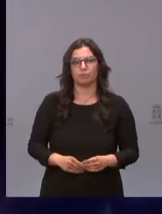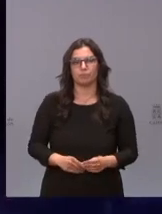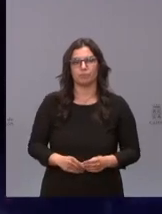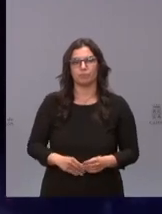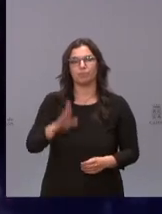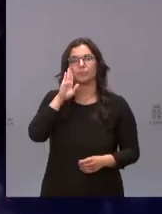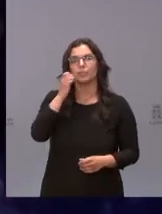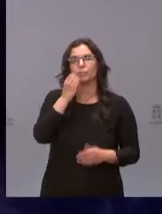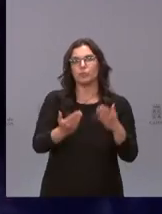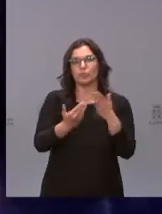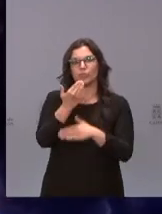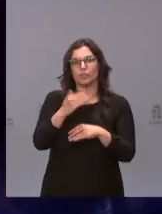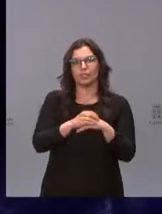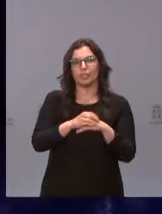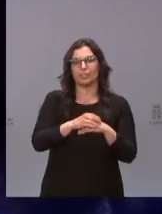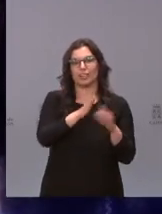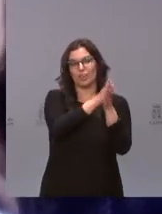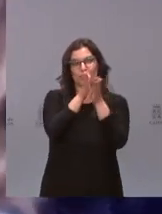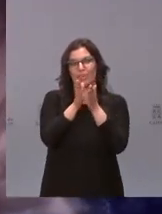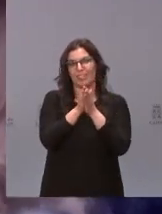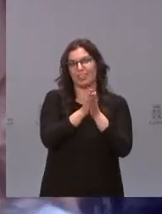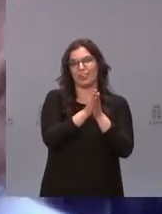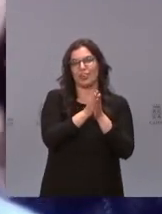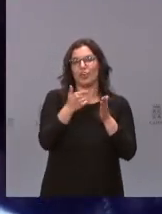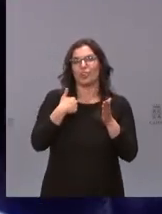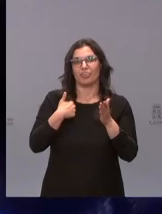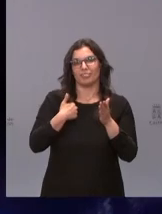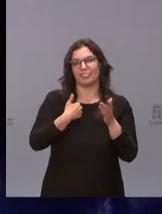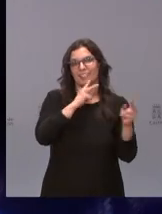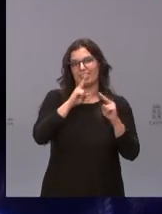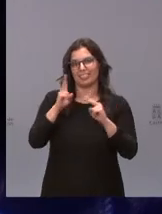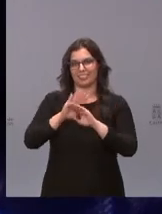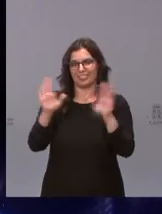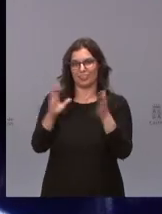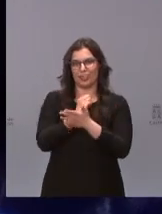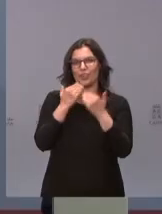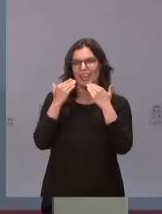hola buenos días se me han adelantado mis compañeros así que no tengo ninguna pregunta que revisar muchas gracias